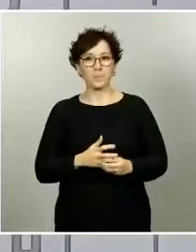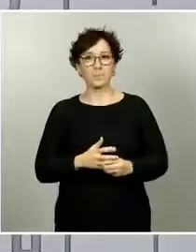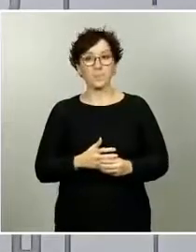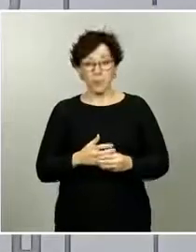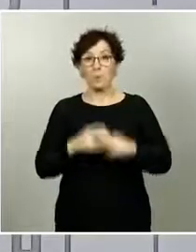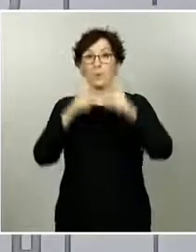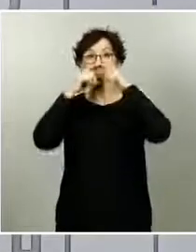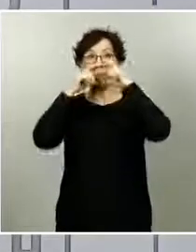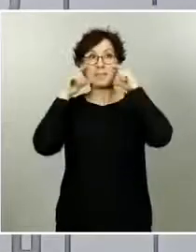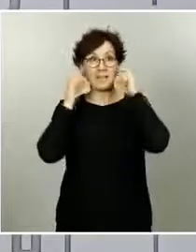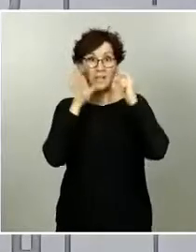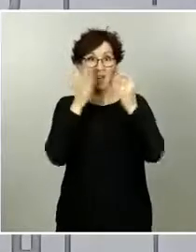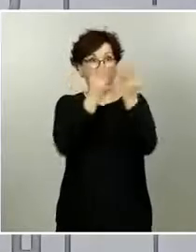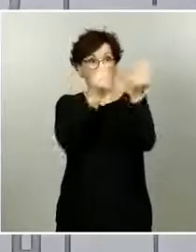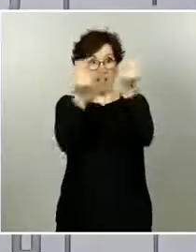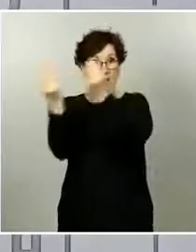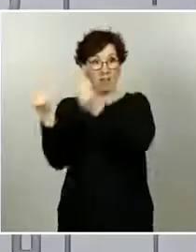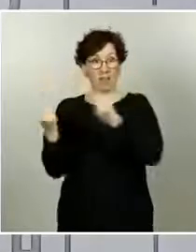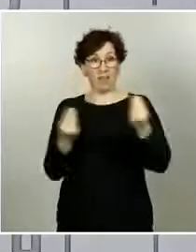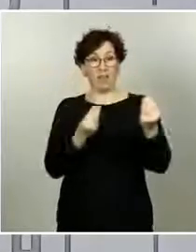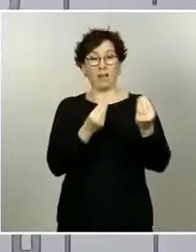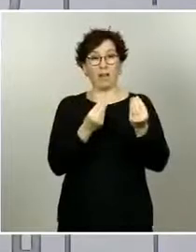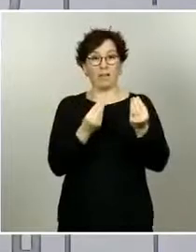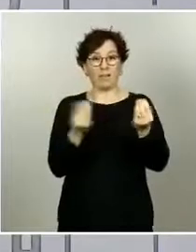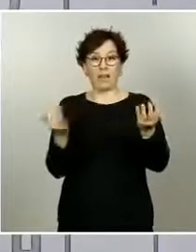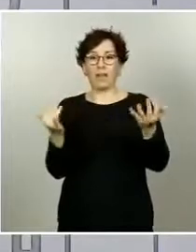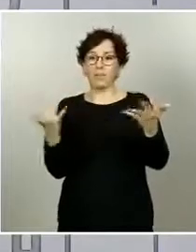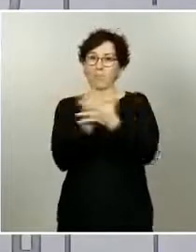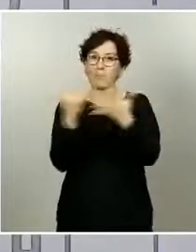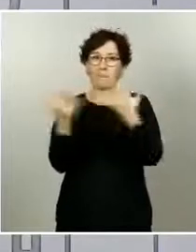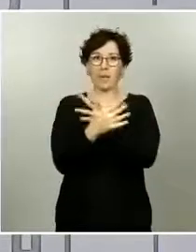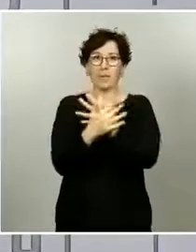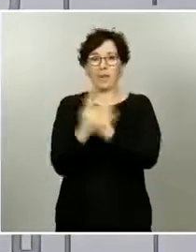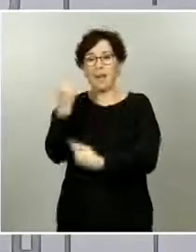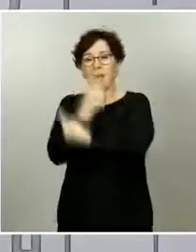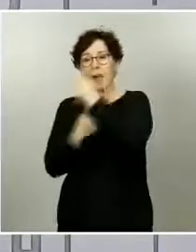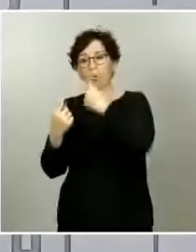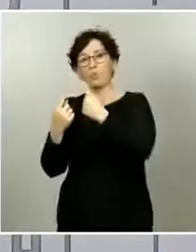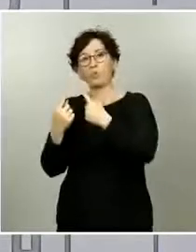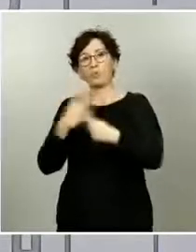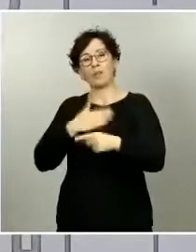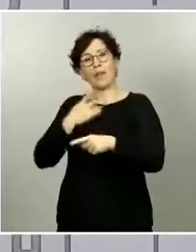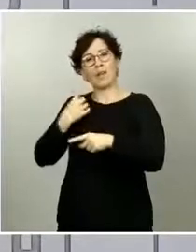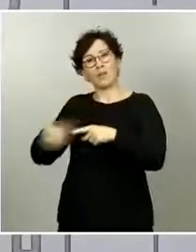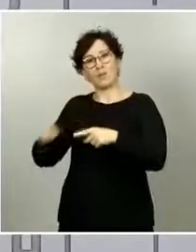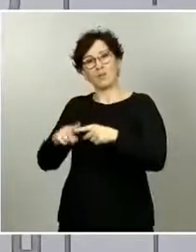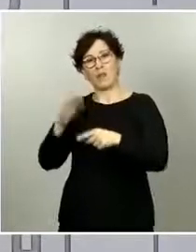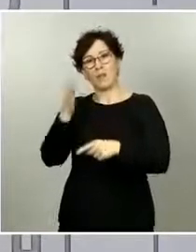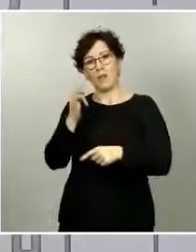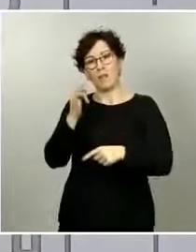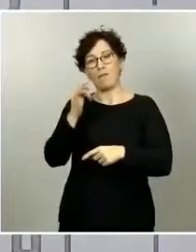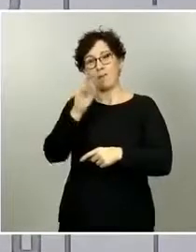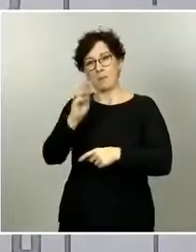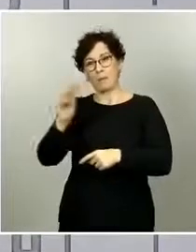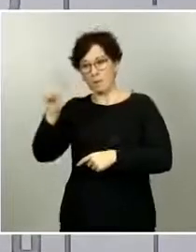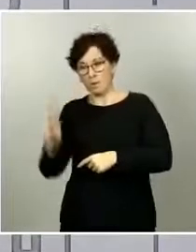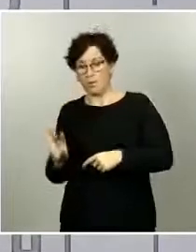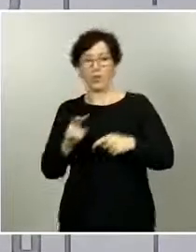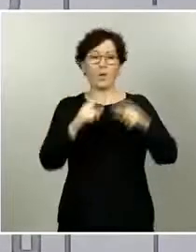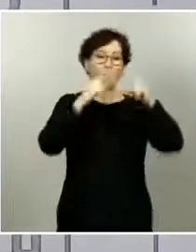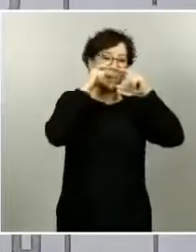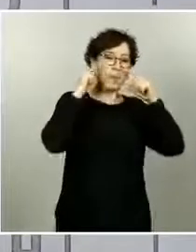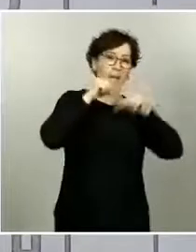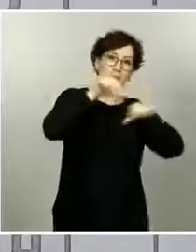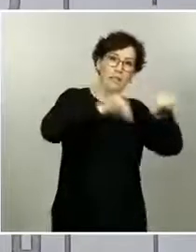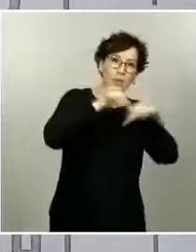Por lo tanto, las mascarillas higienizadas o higiénicas que se han propuesto que tienen una mezcla de los componentes de las FFP2